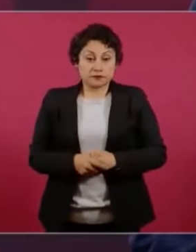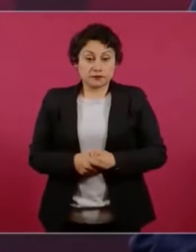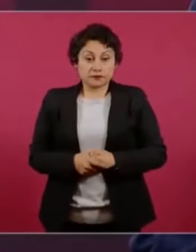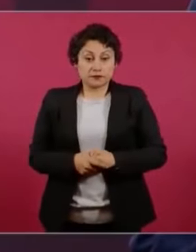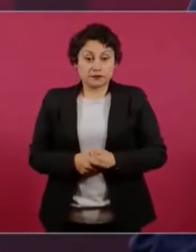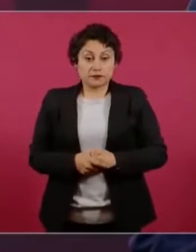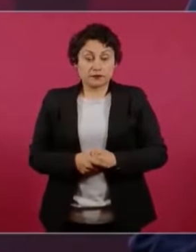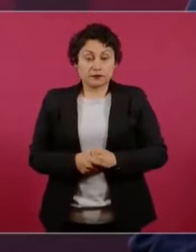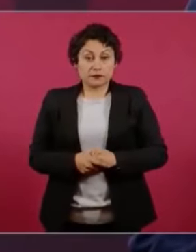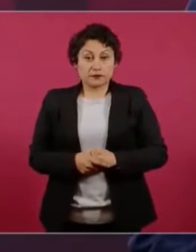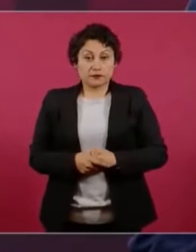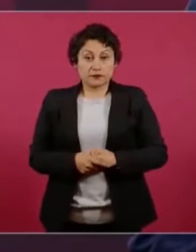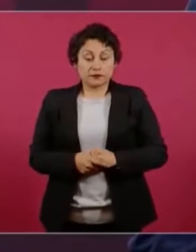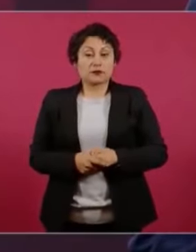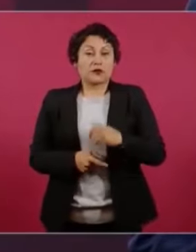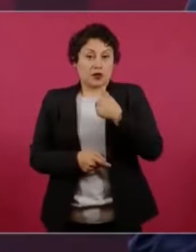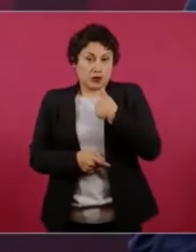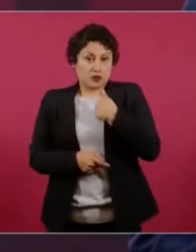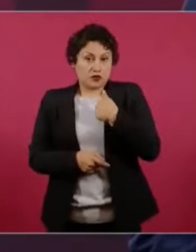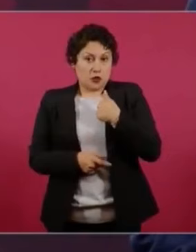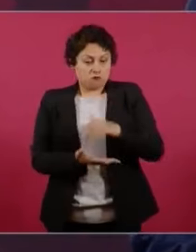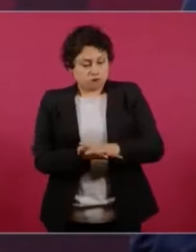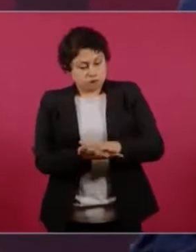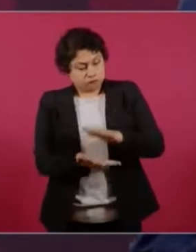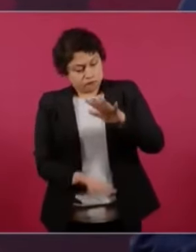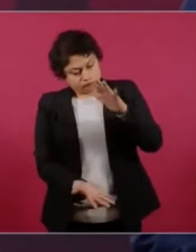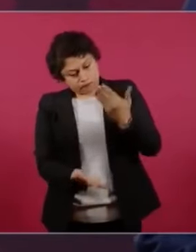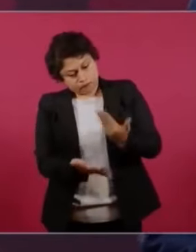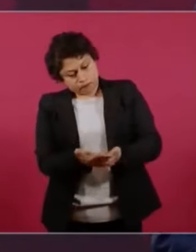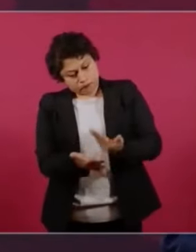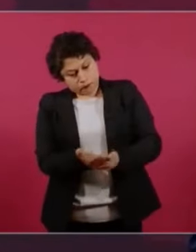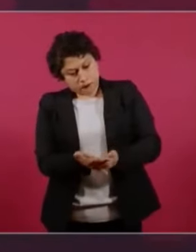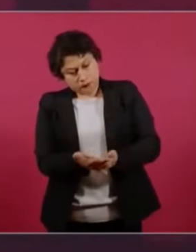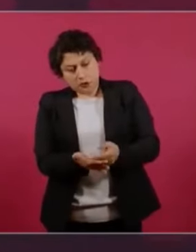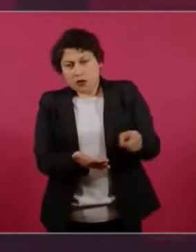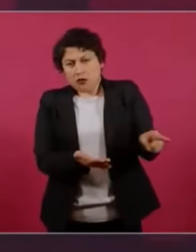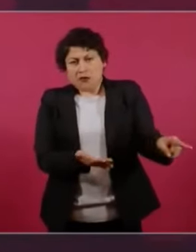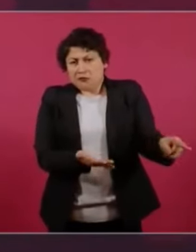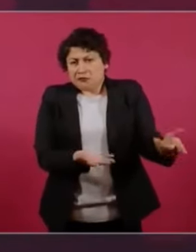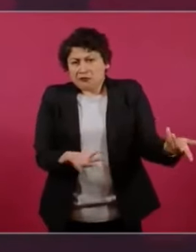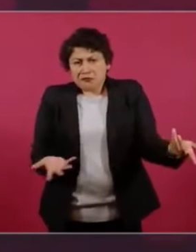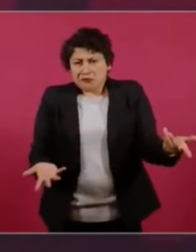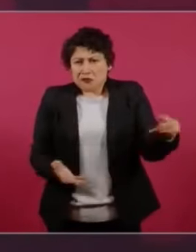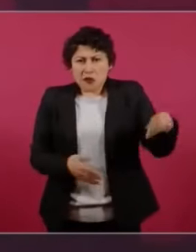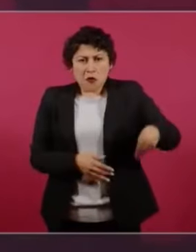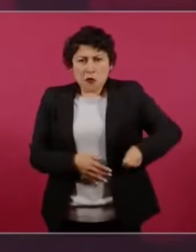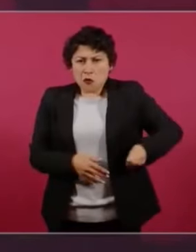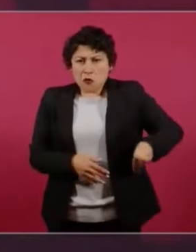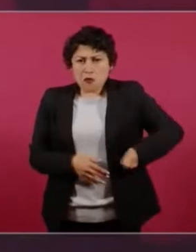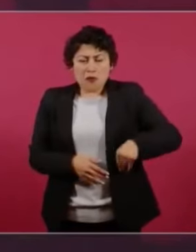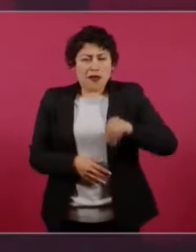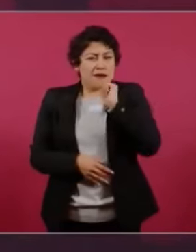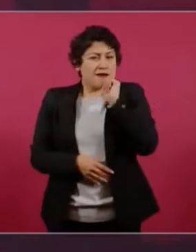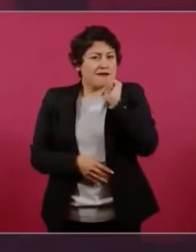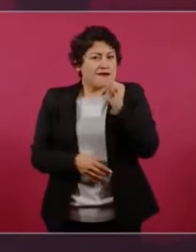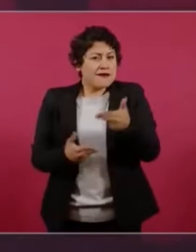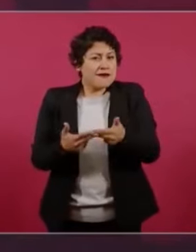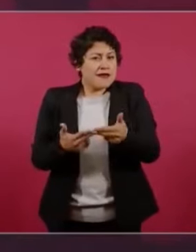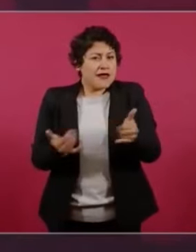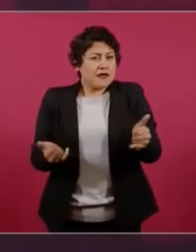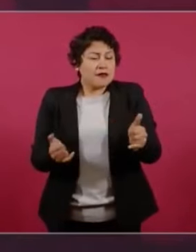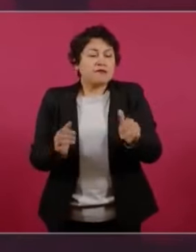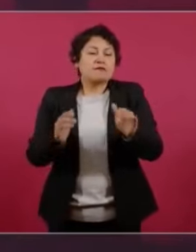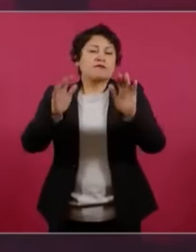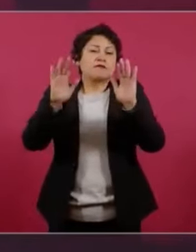las pruebas de que no ha habido nada. Más que